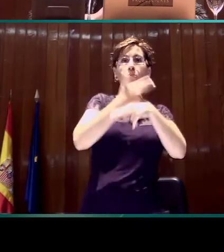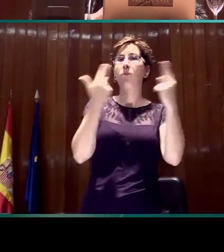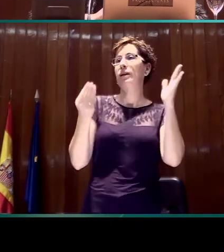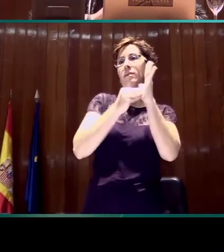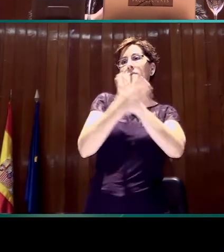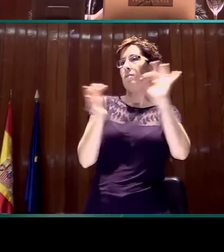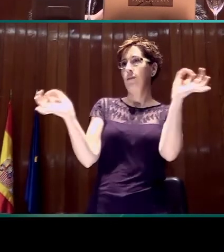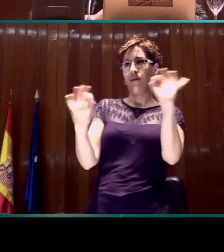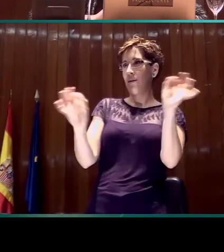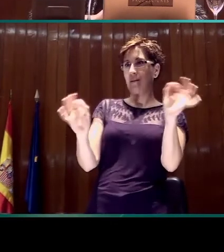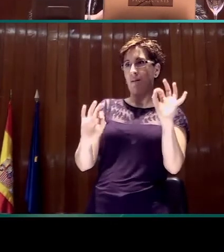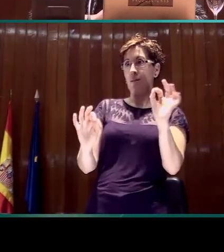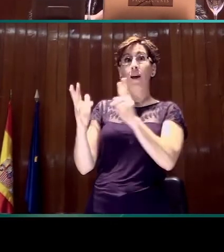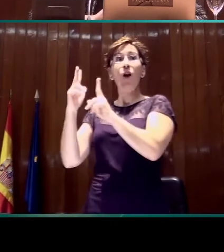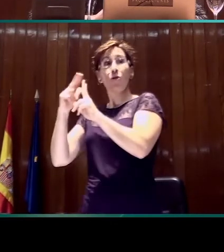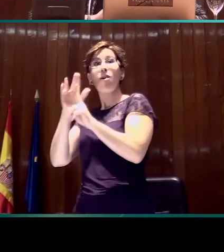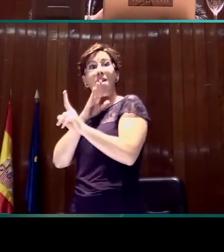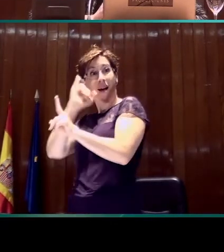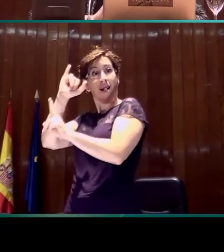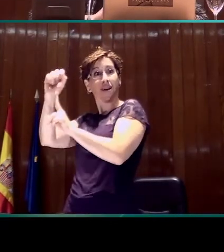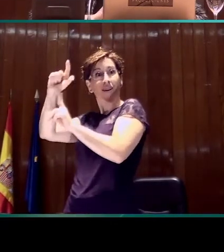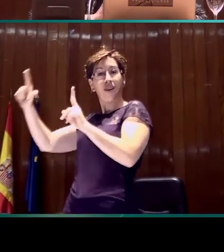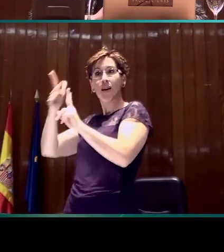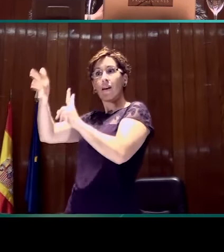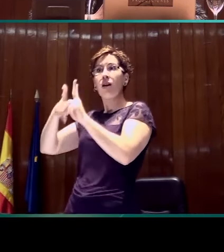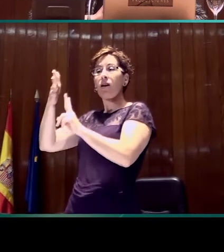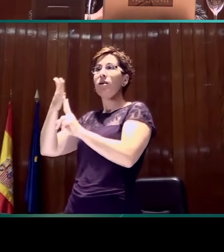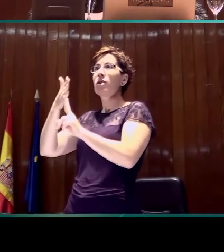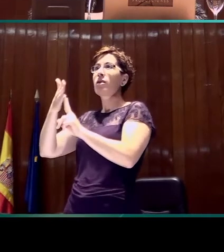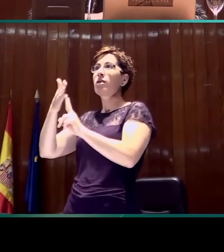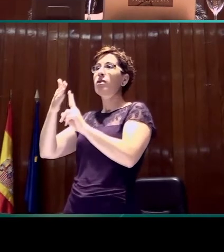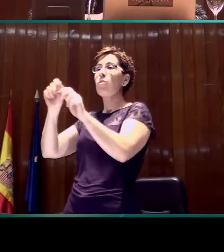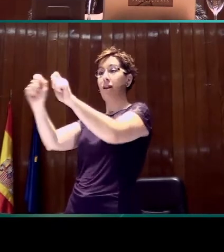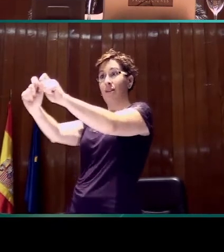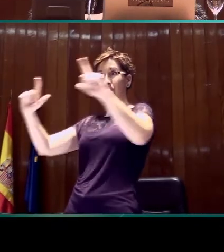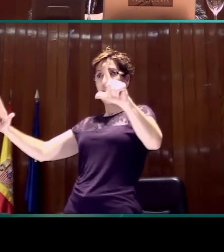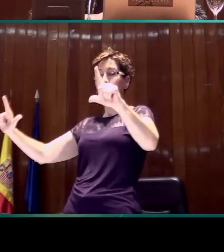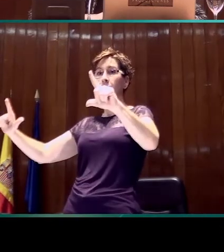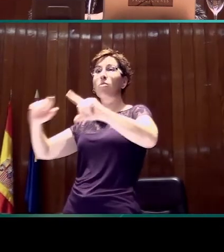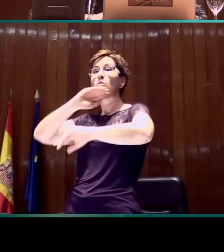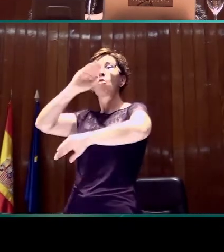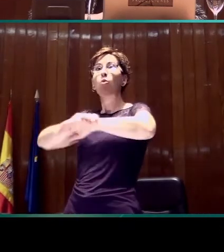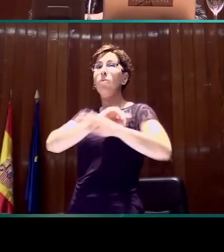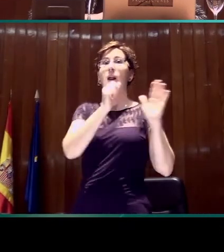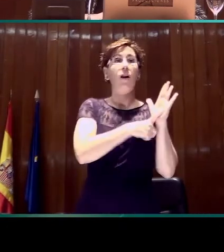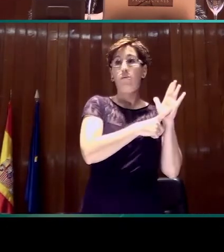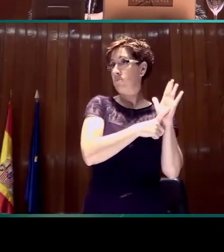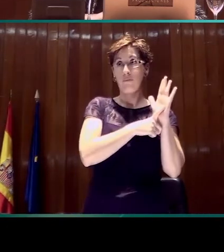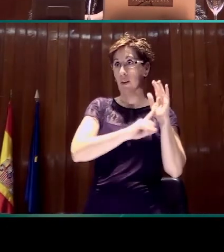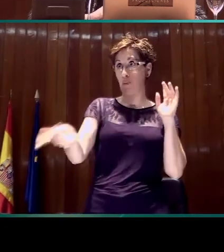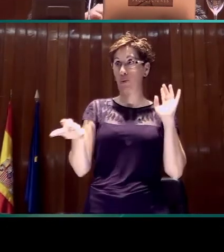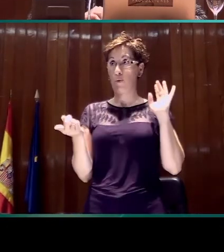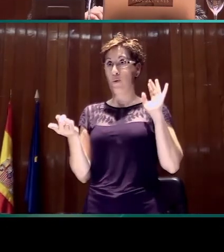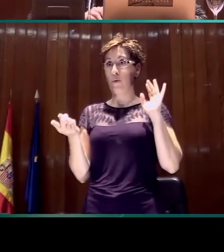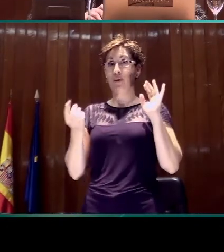de las dos cadenas llegó a emitir un promedio que se ajustara a los establecidos por la ley, que para ese caso eran